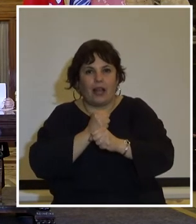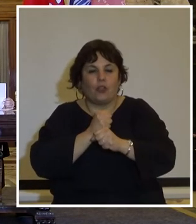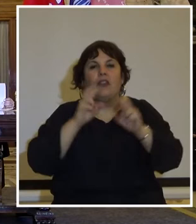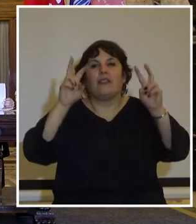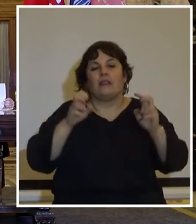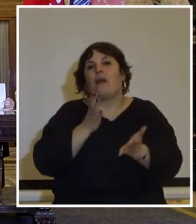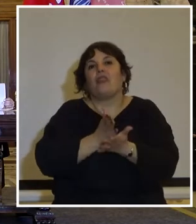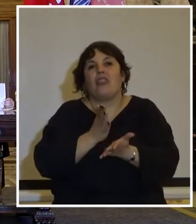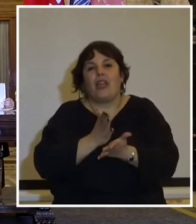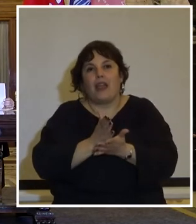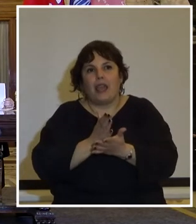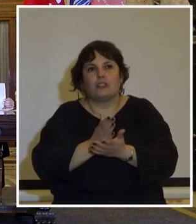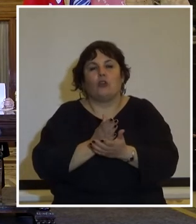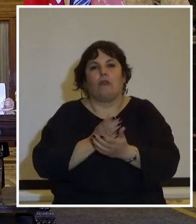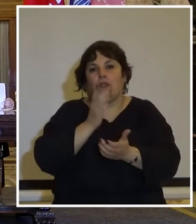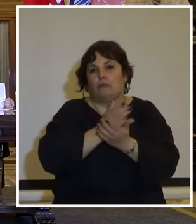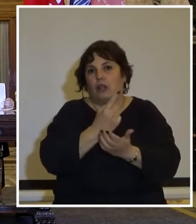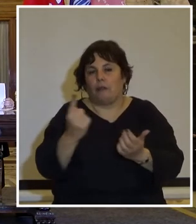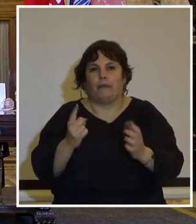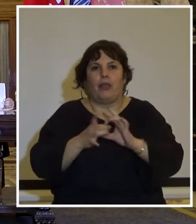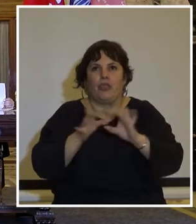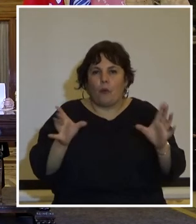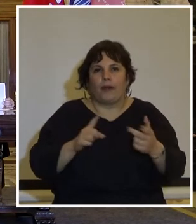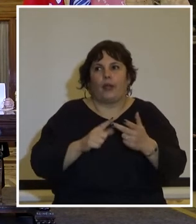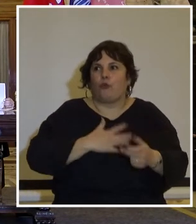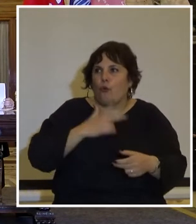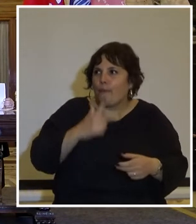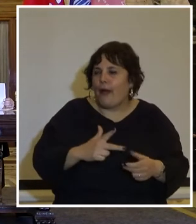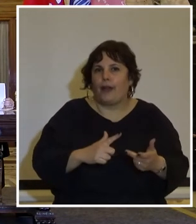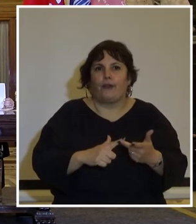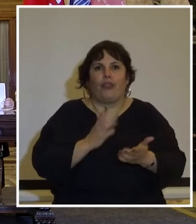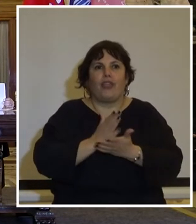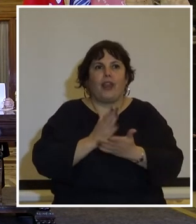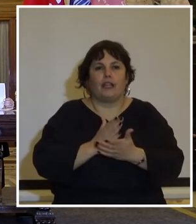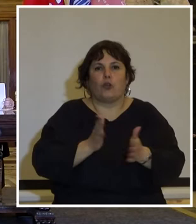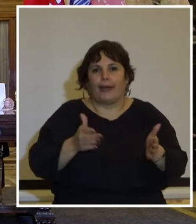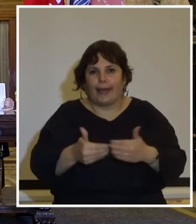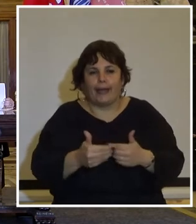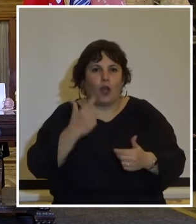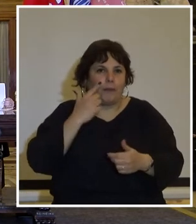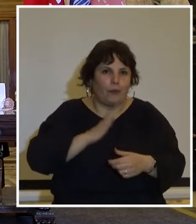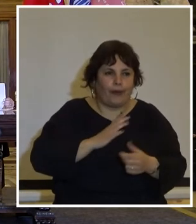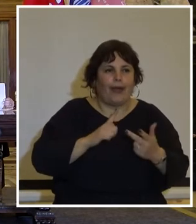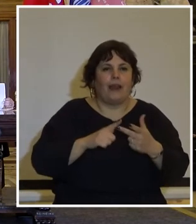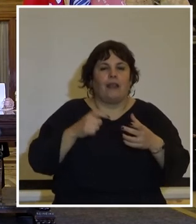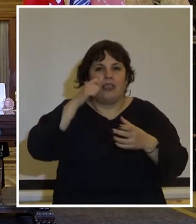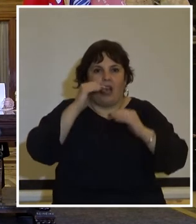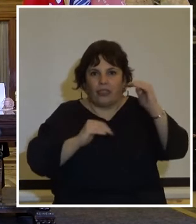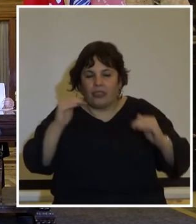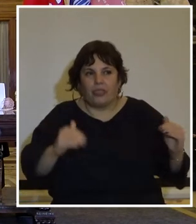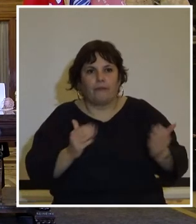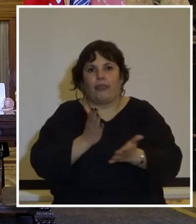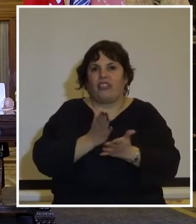de derechos derechos civiles y democráticos derechos humanos derechos de género derechos generacionales